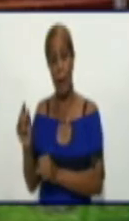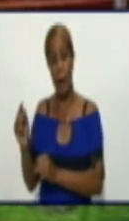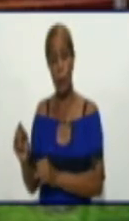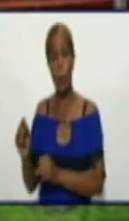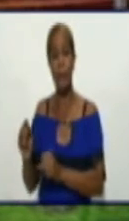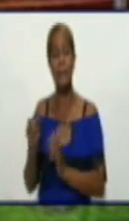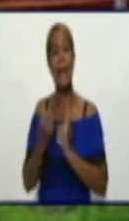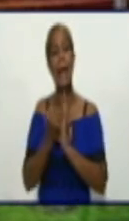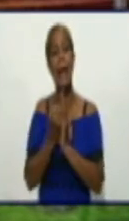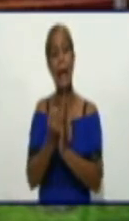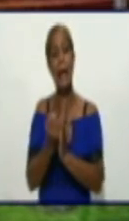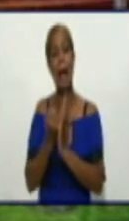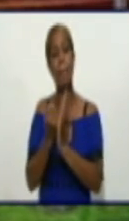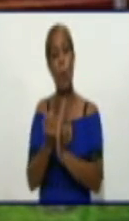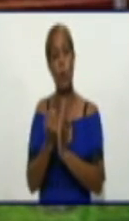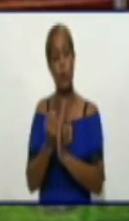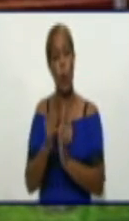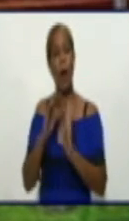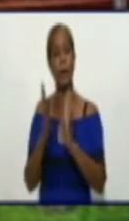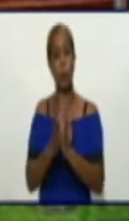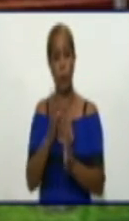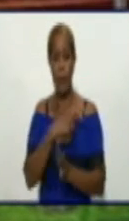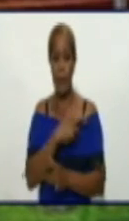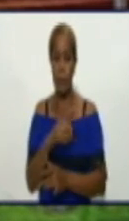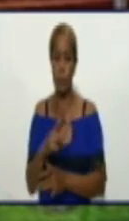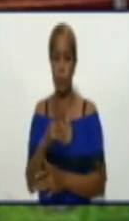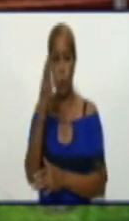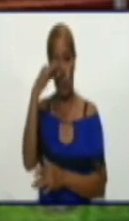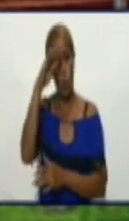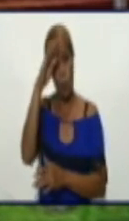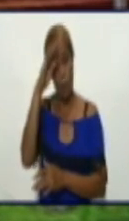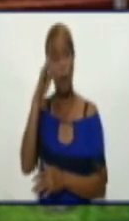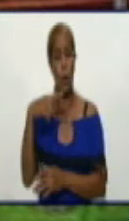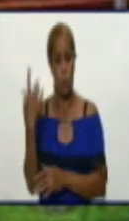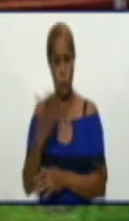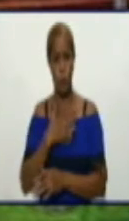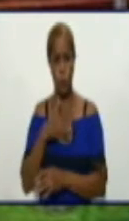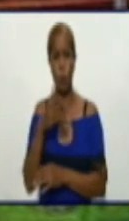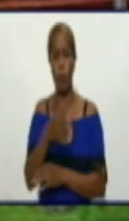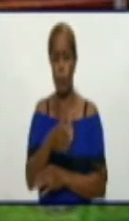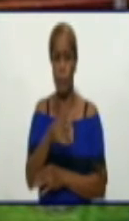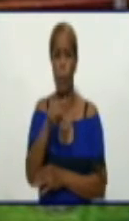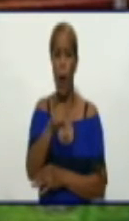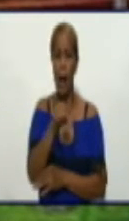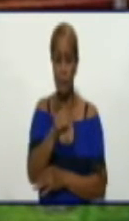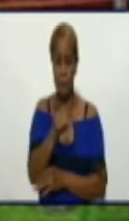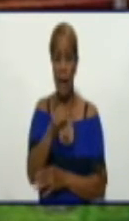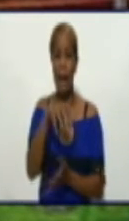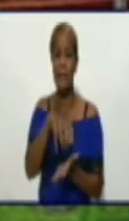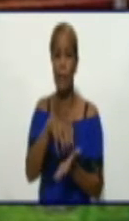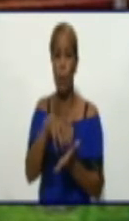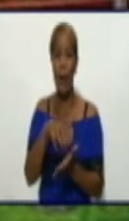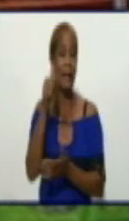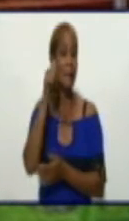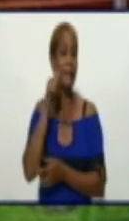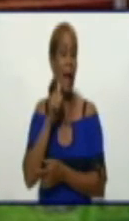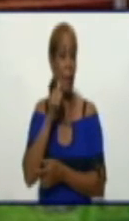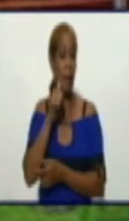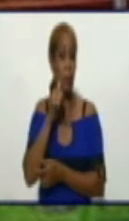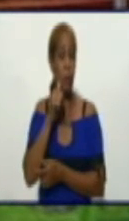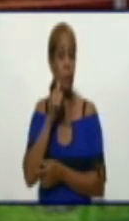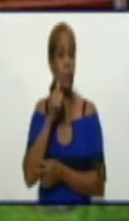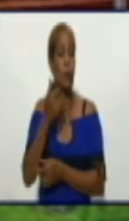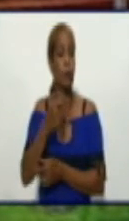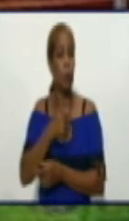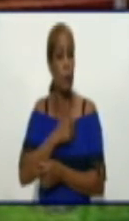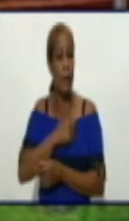honor de estar allí en Bartolomé Mazó el sábado y yo quiero aprovechar para reconocer, para felicitar